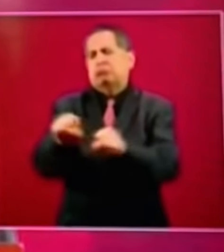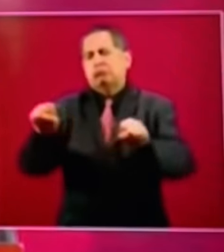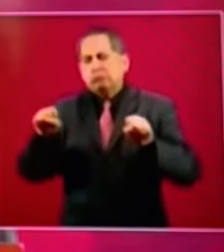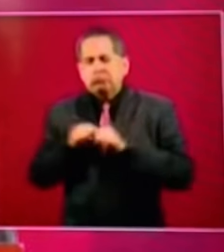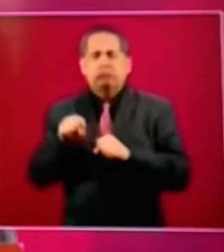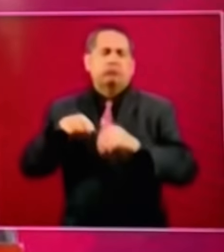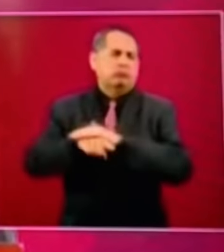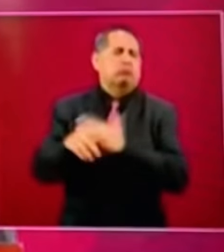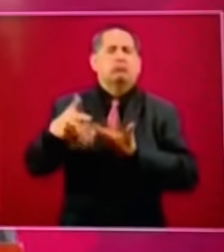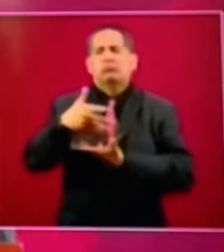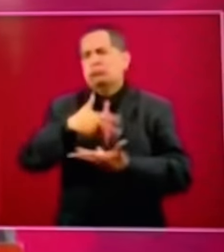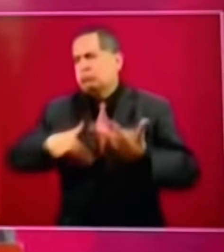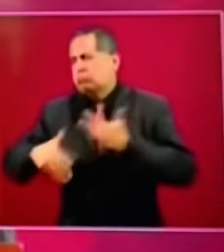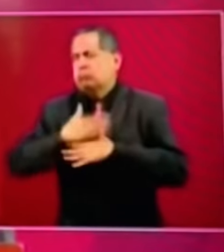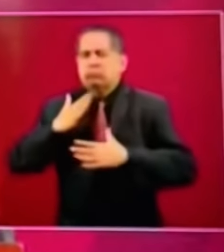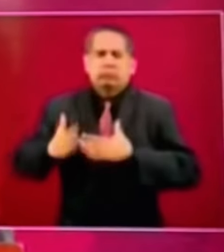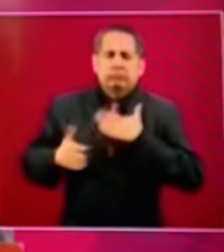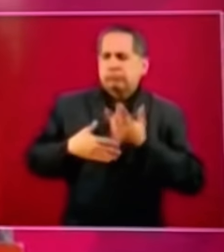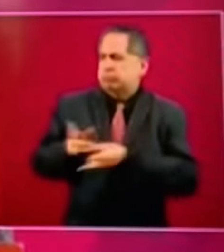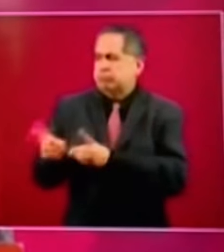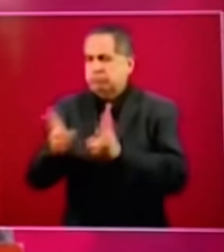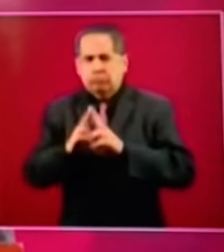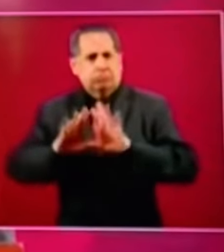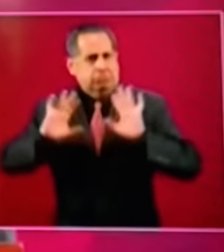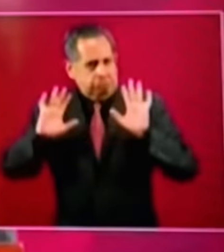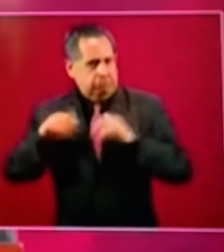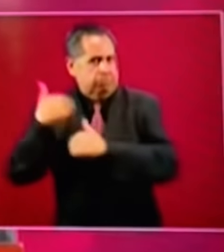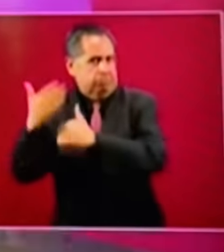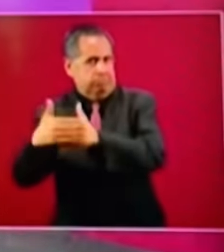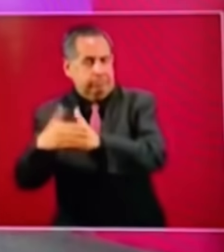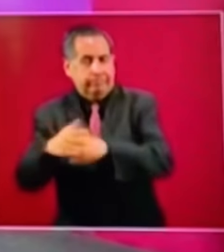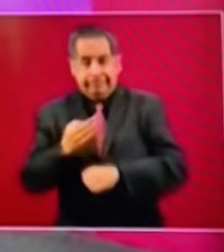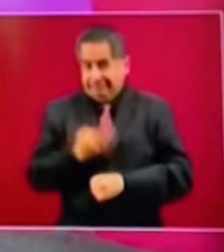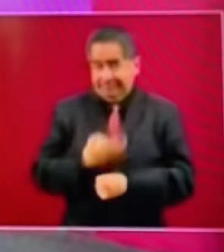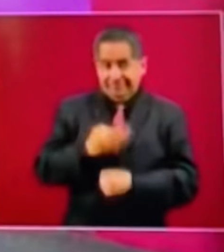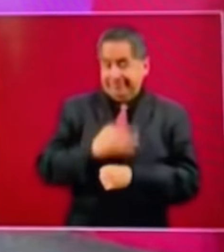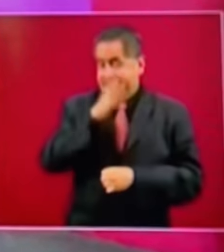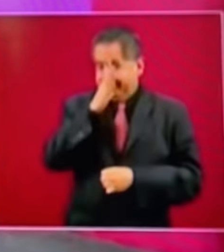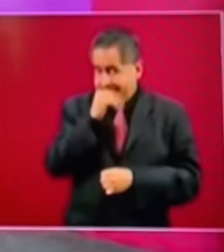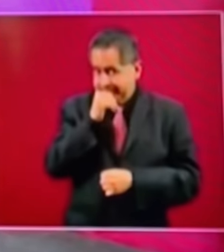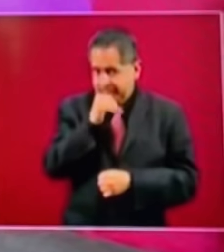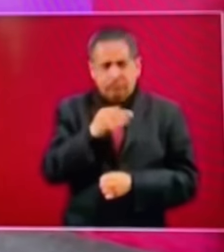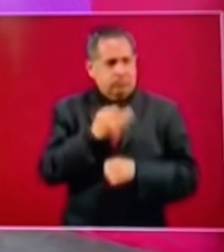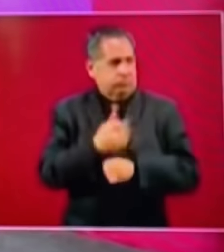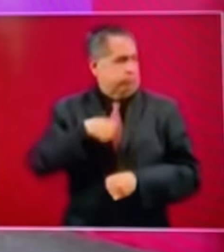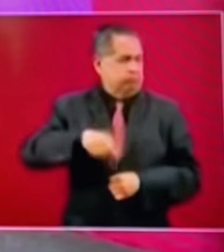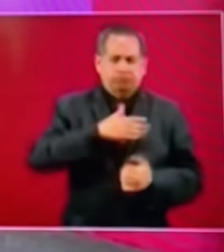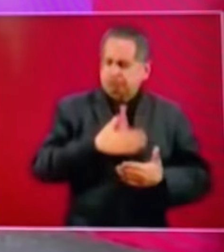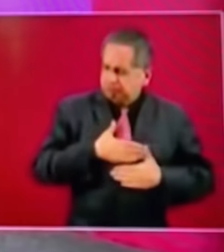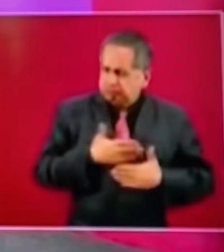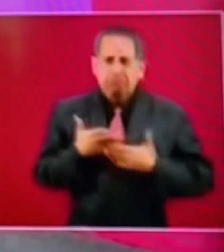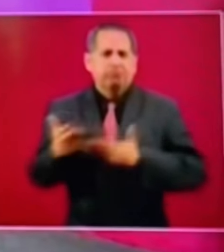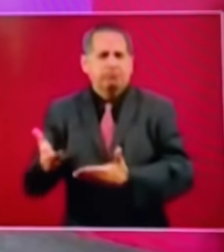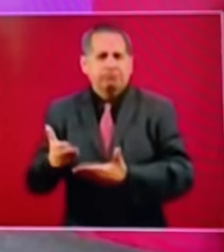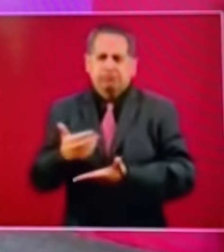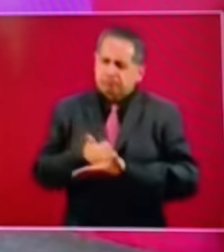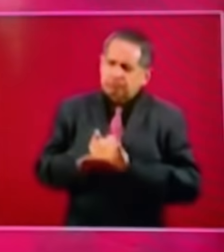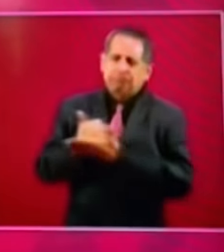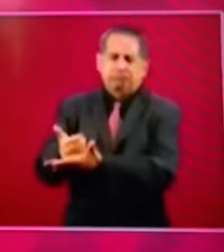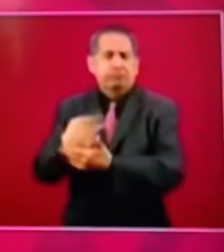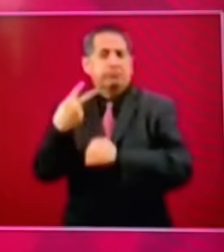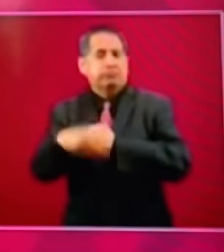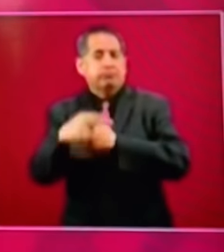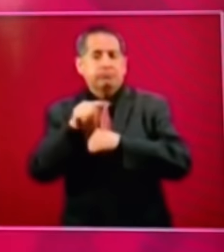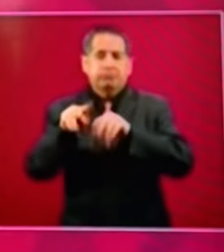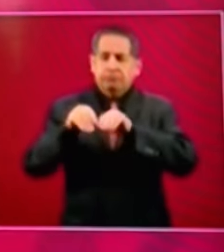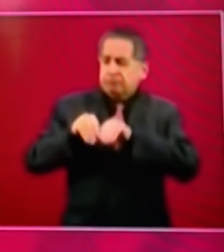espacio de convivencia y socialización que es la escuela mientras tanto aquí estamos dispuestos a llevar nuestras señales a